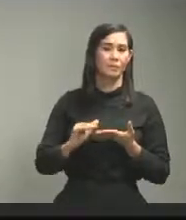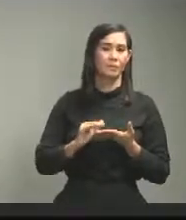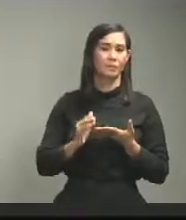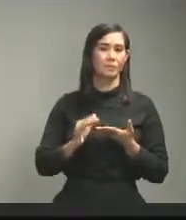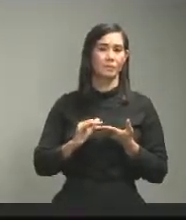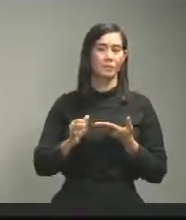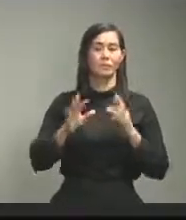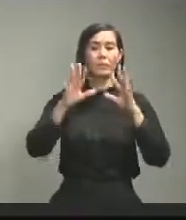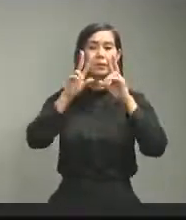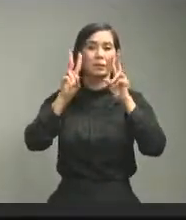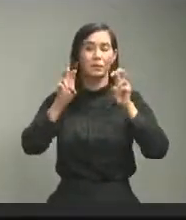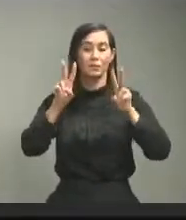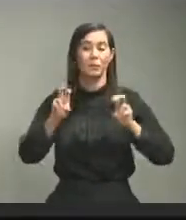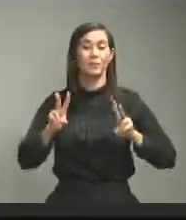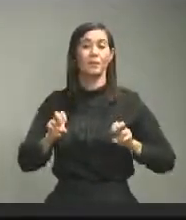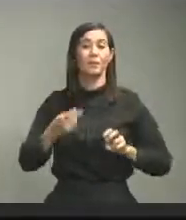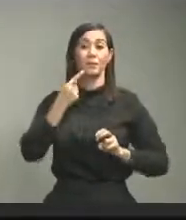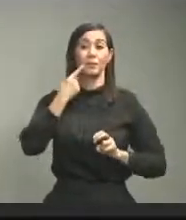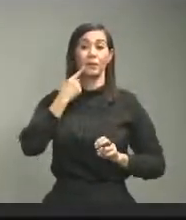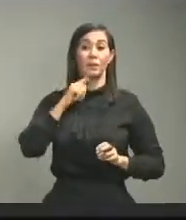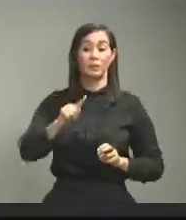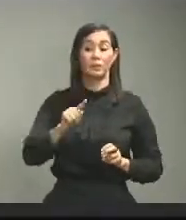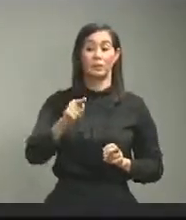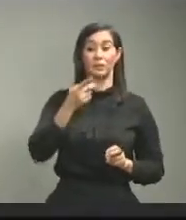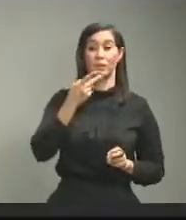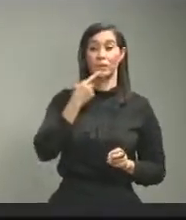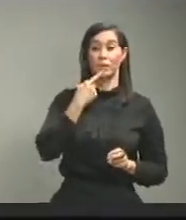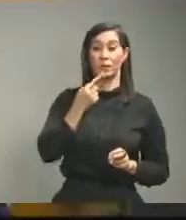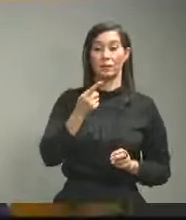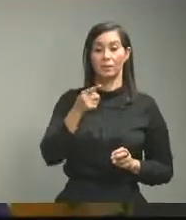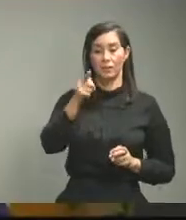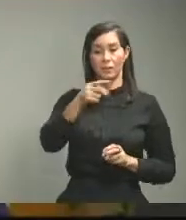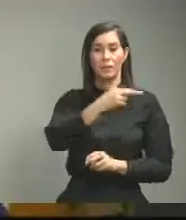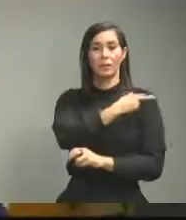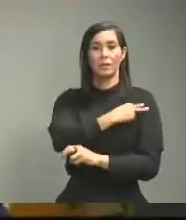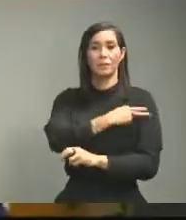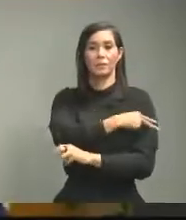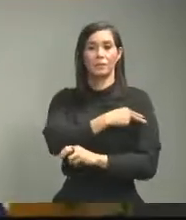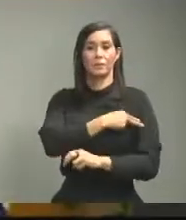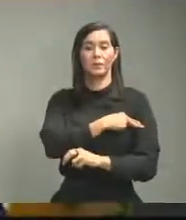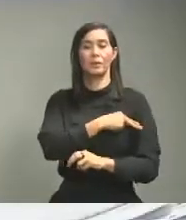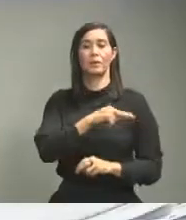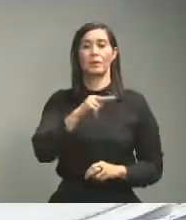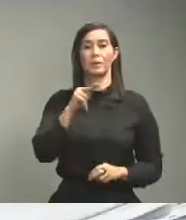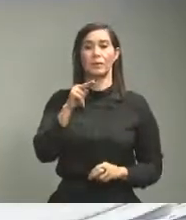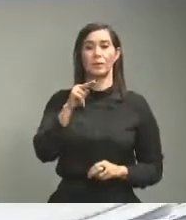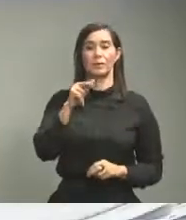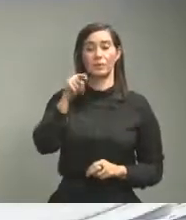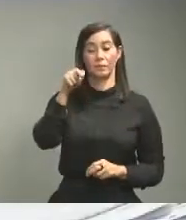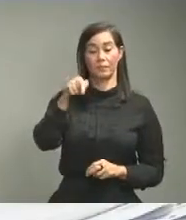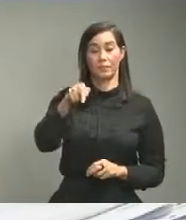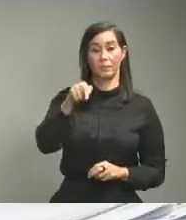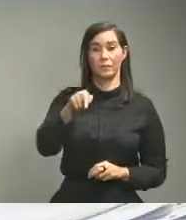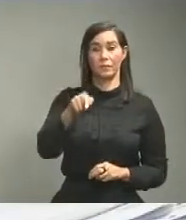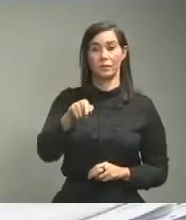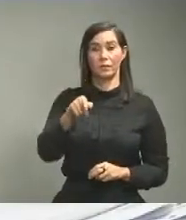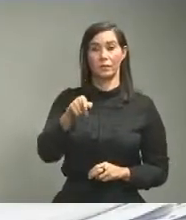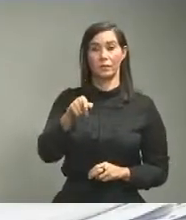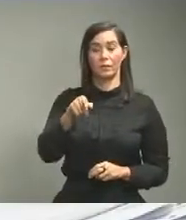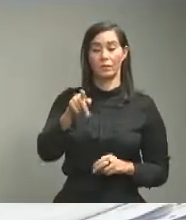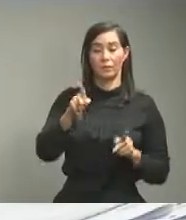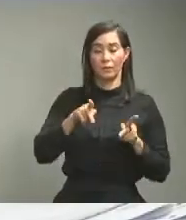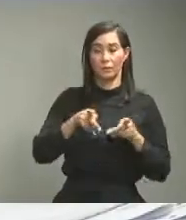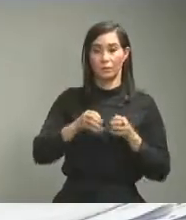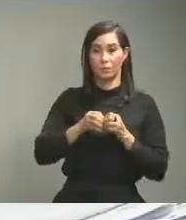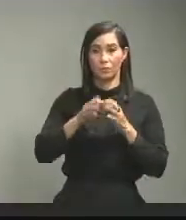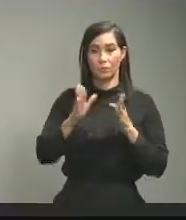las denuncias que hemos recibido es que precisamente en el hospital nuestra señora de regla que es del hospital público con